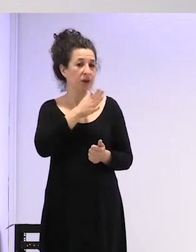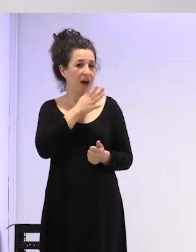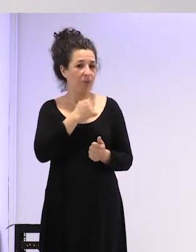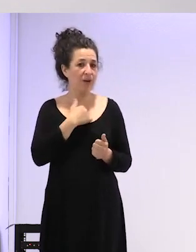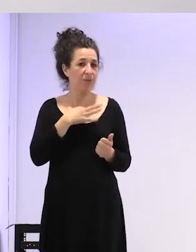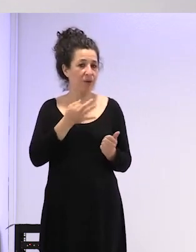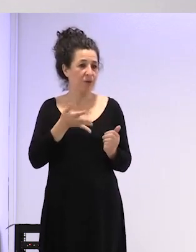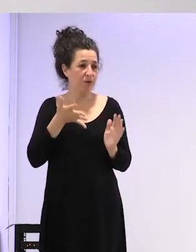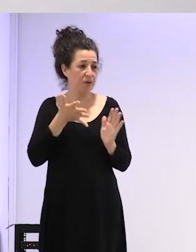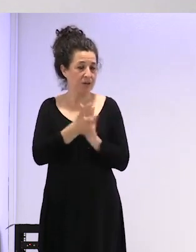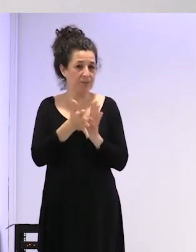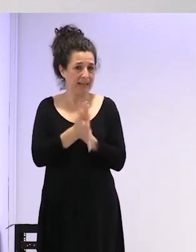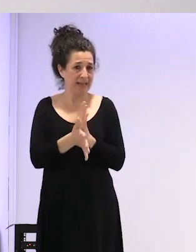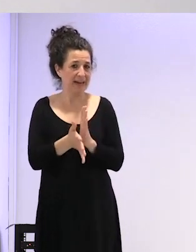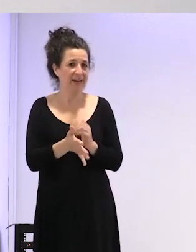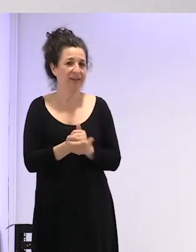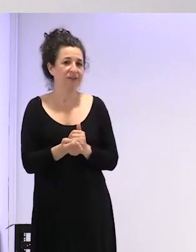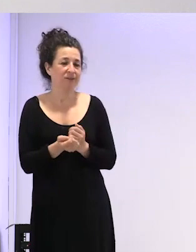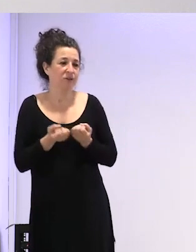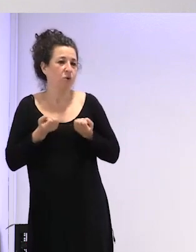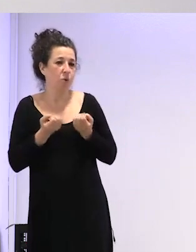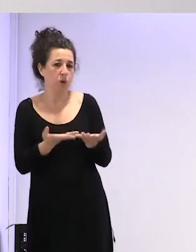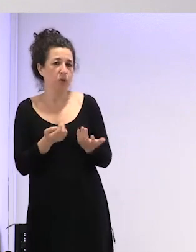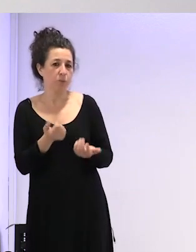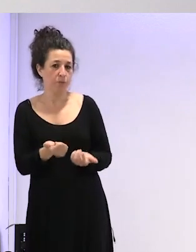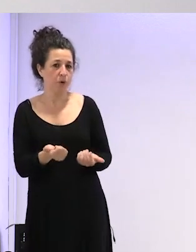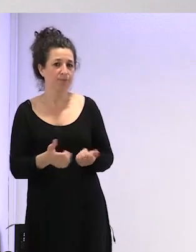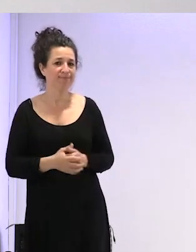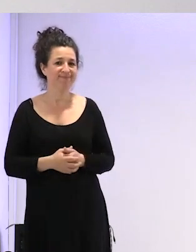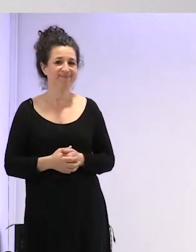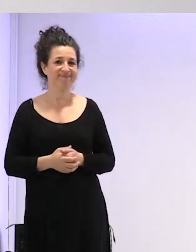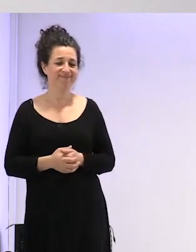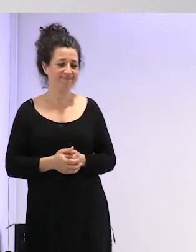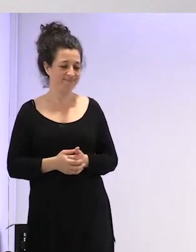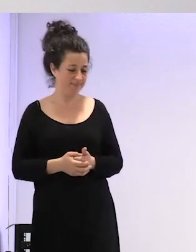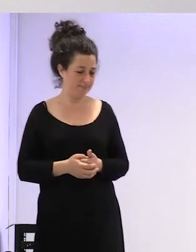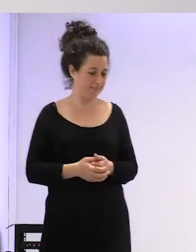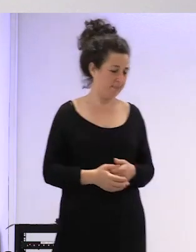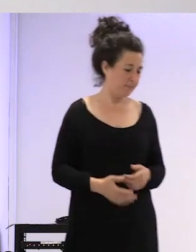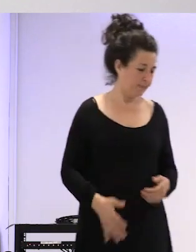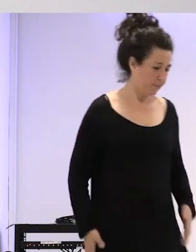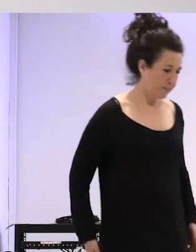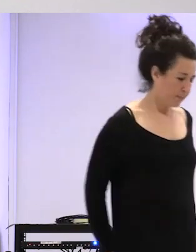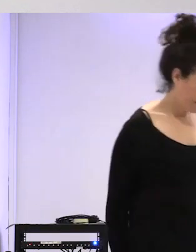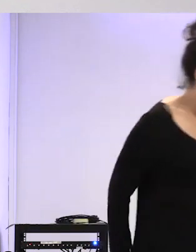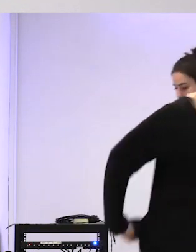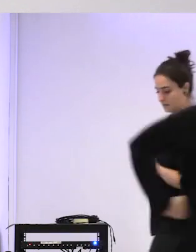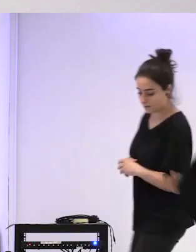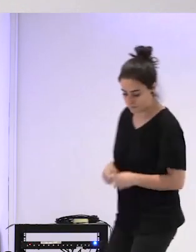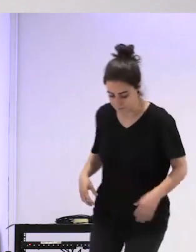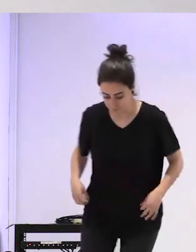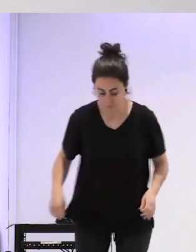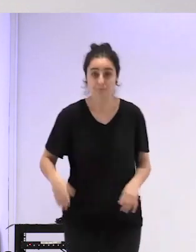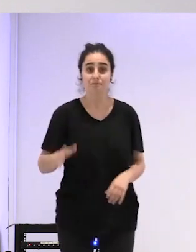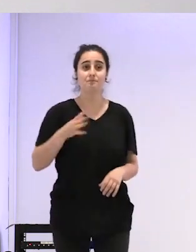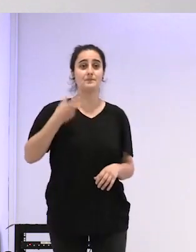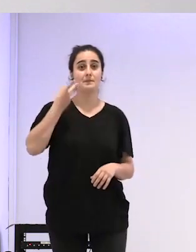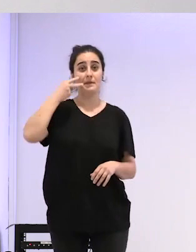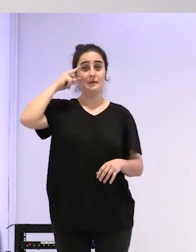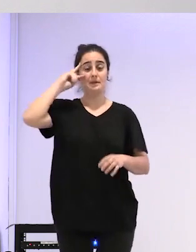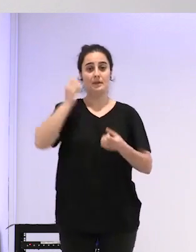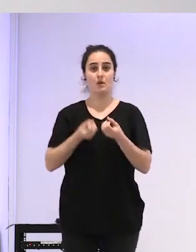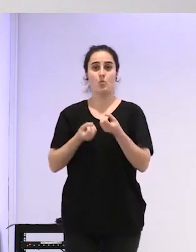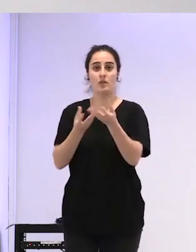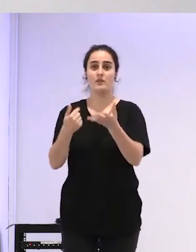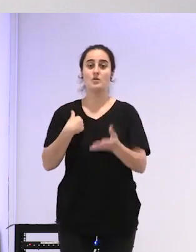cuento un poco y os cuento también mi mi experiencia yo por ejemplo yo no he pasado por